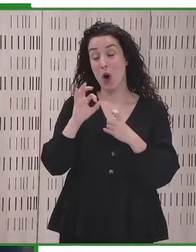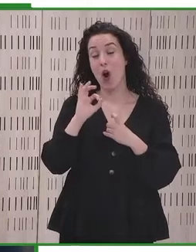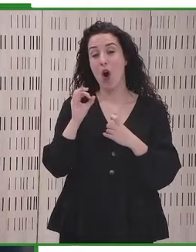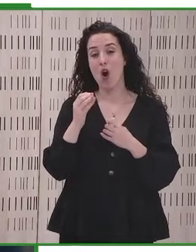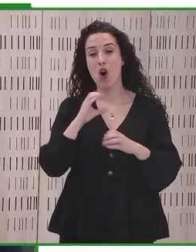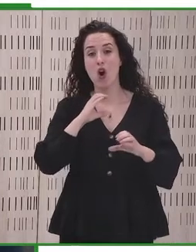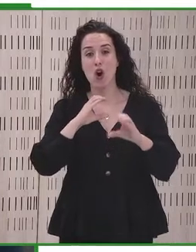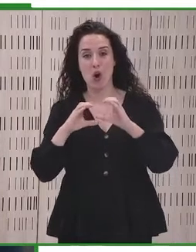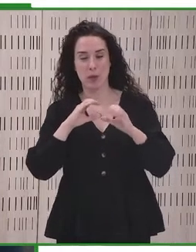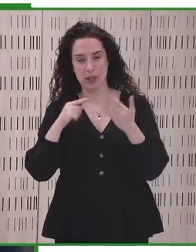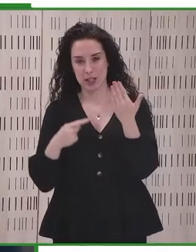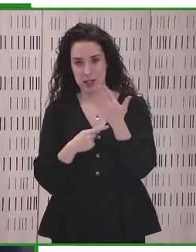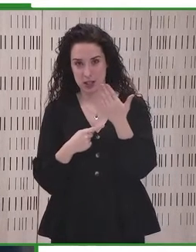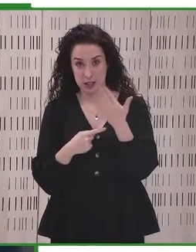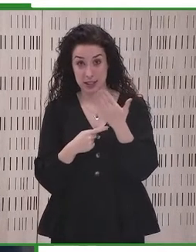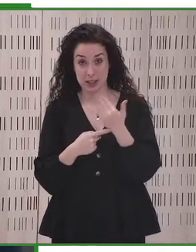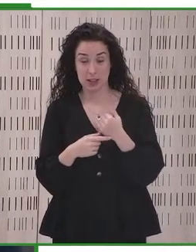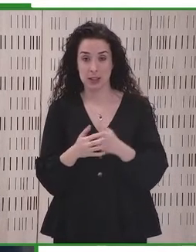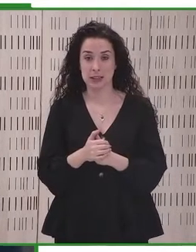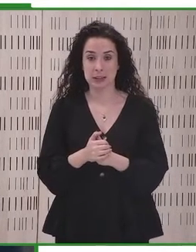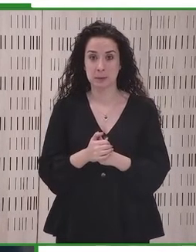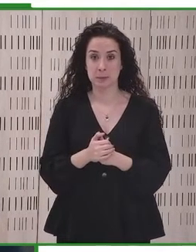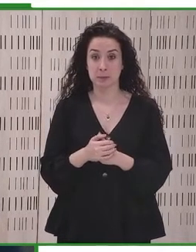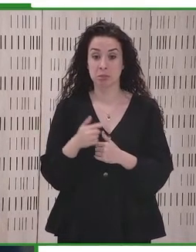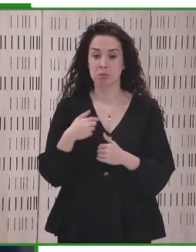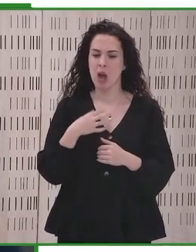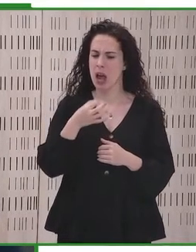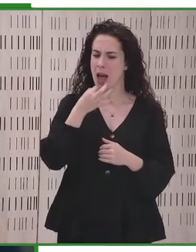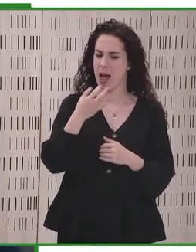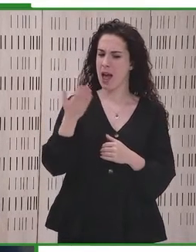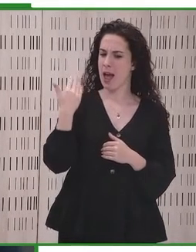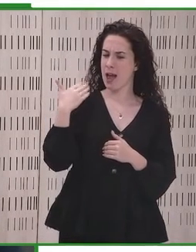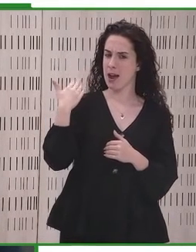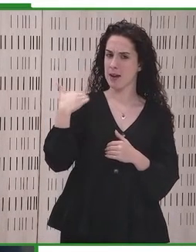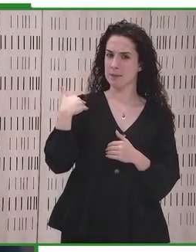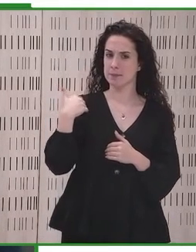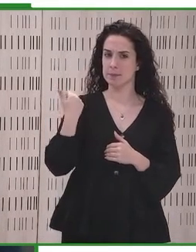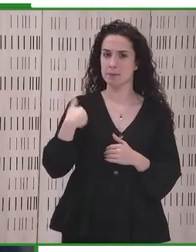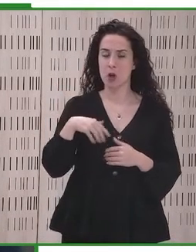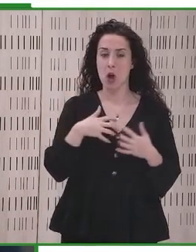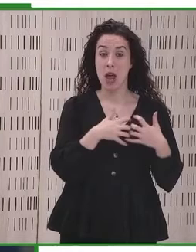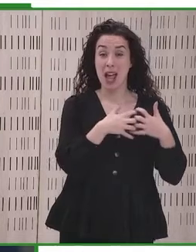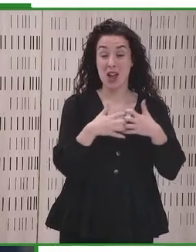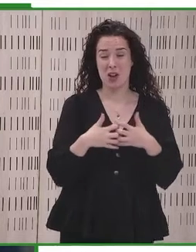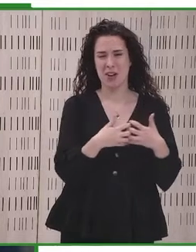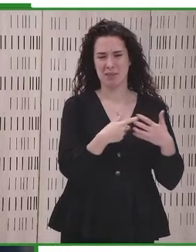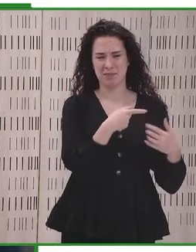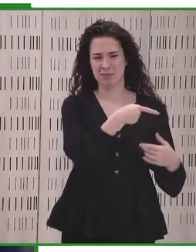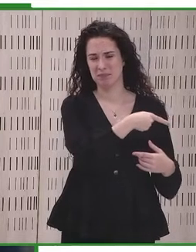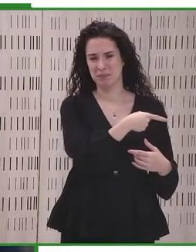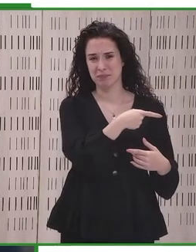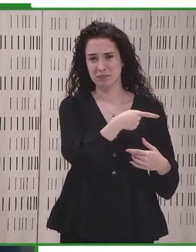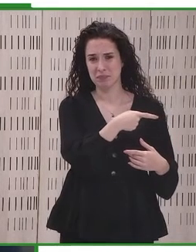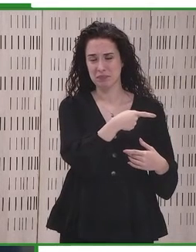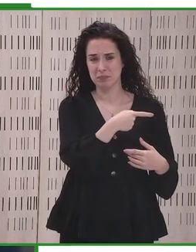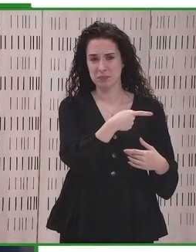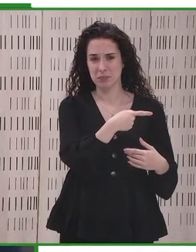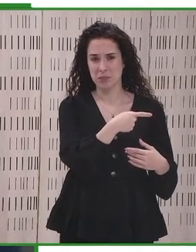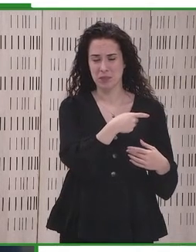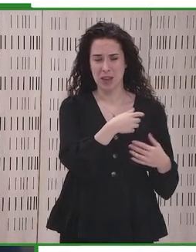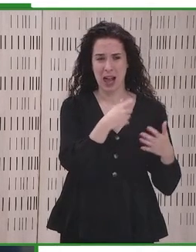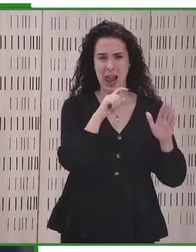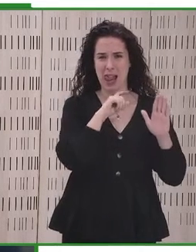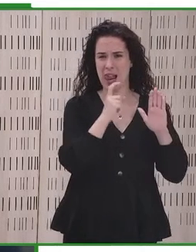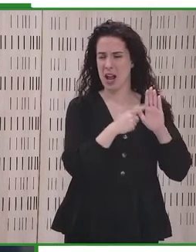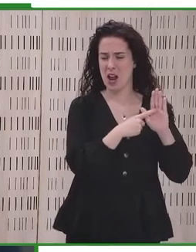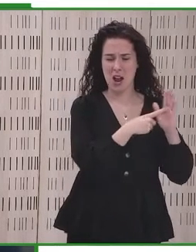relacionada con las tecnologías de la información y su acceso. Tal y como he dicho, esto se debe a